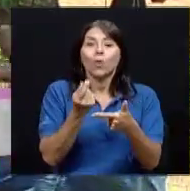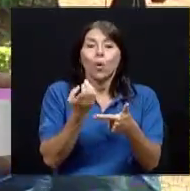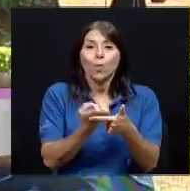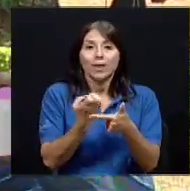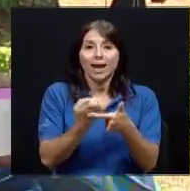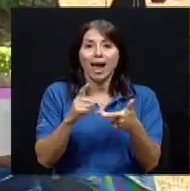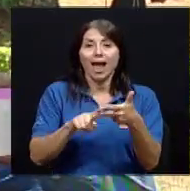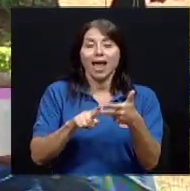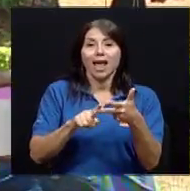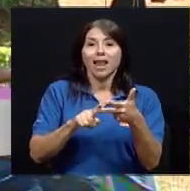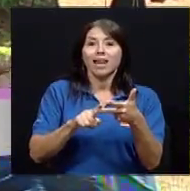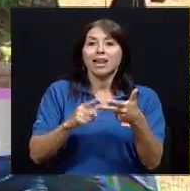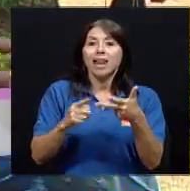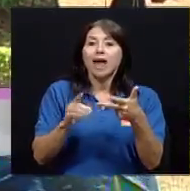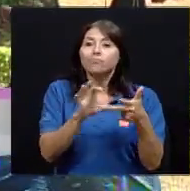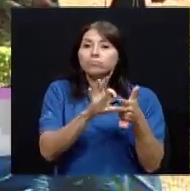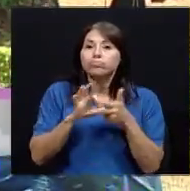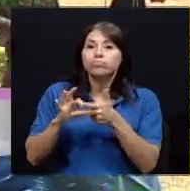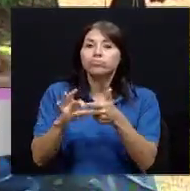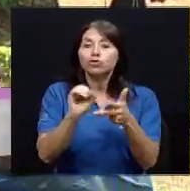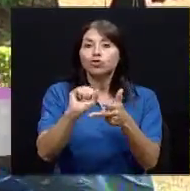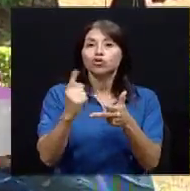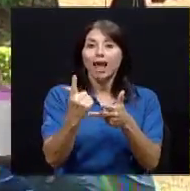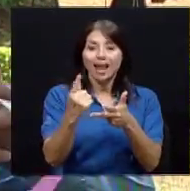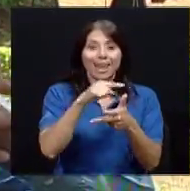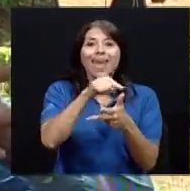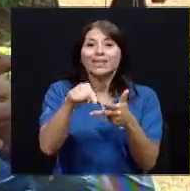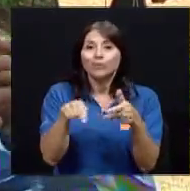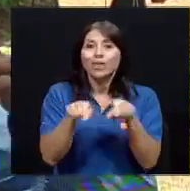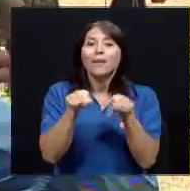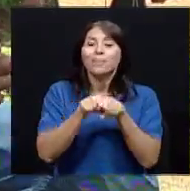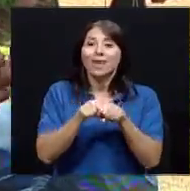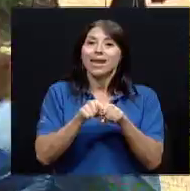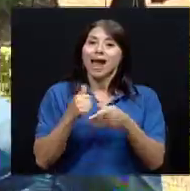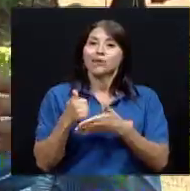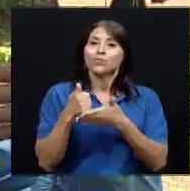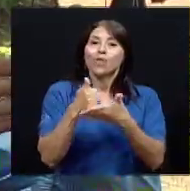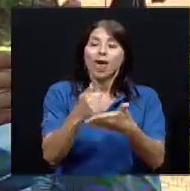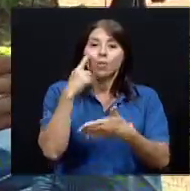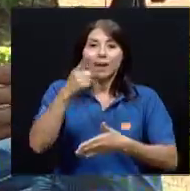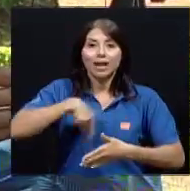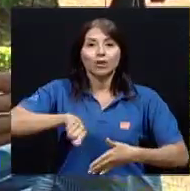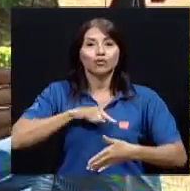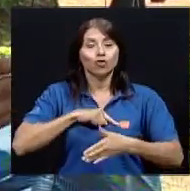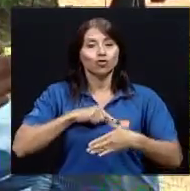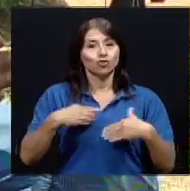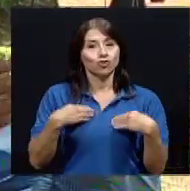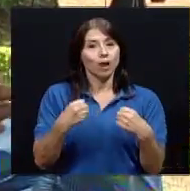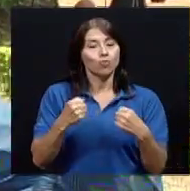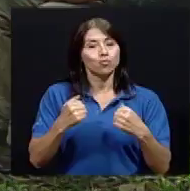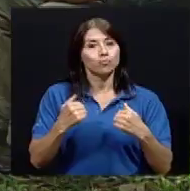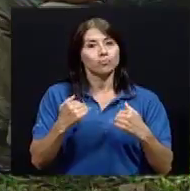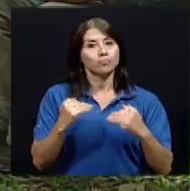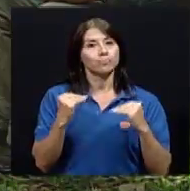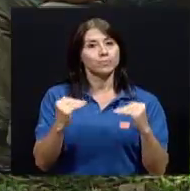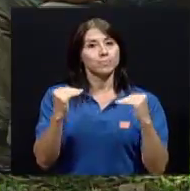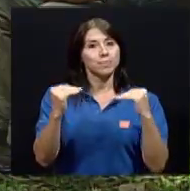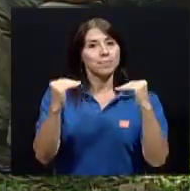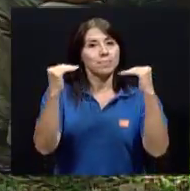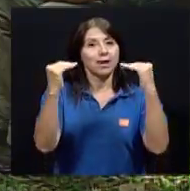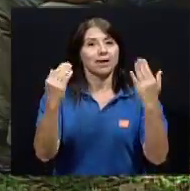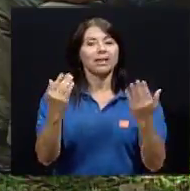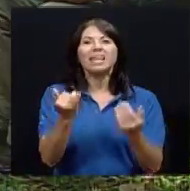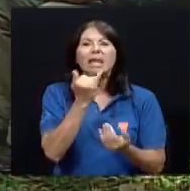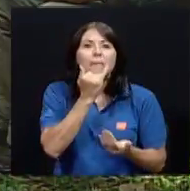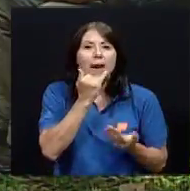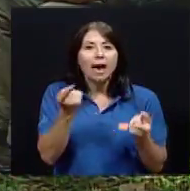contribuido a lograr que tengamos, digamos, esos indicadores. ¿Qué es que pasa? Bueno, que lo que tenemos